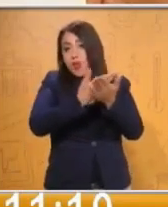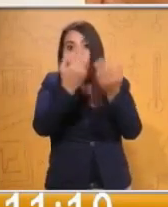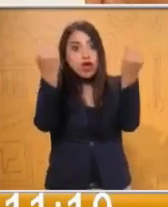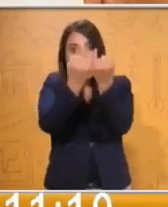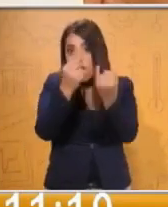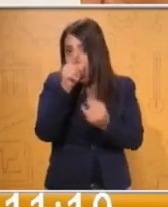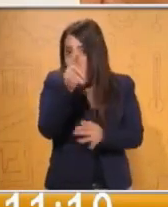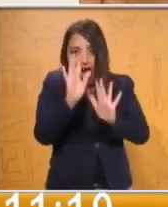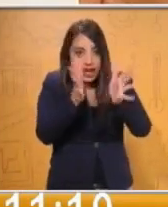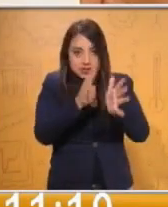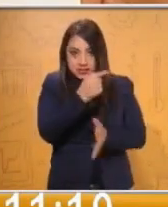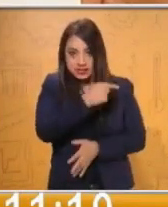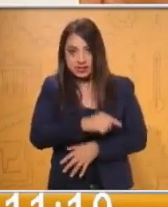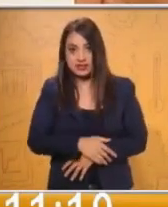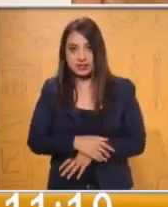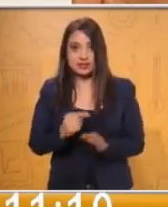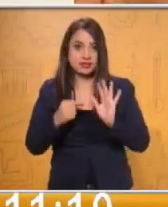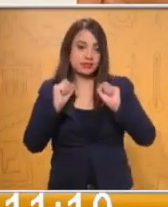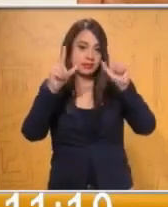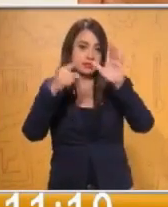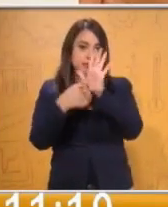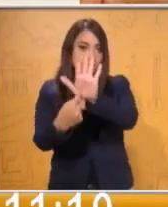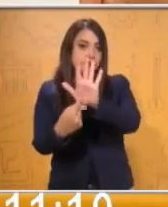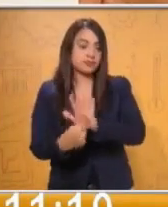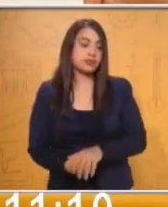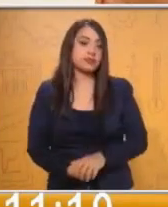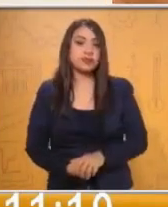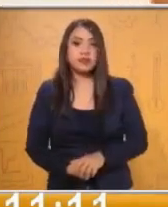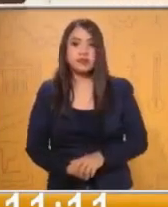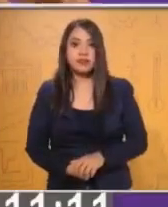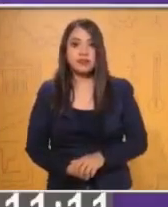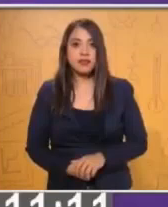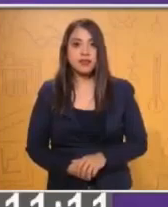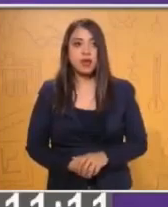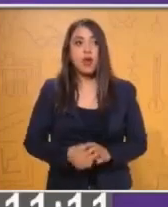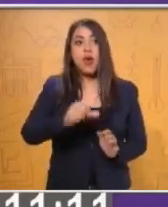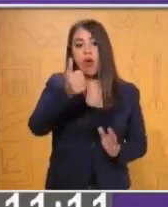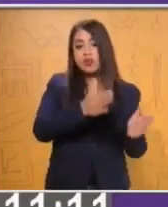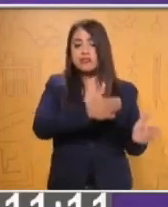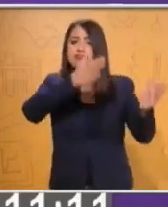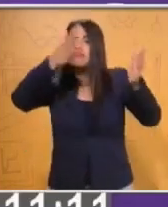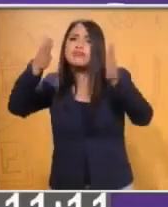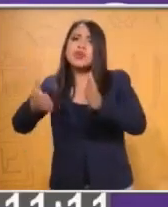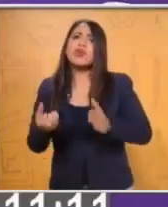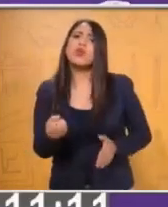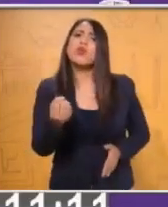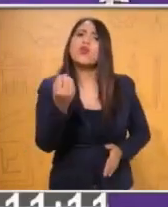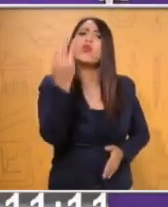¿Ok? Y entonces, ¿cuántos va a tener nuestra siguiente figura?